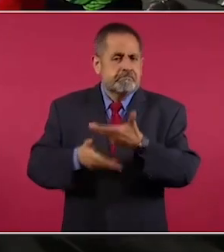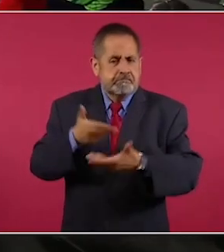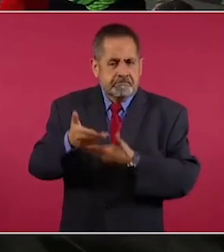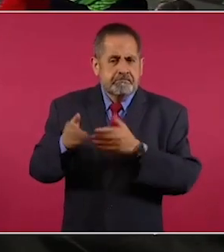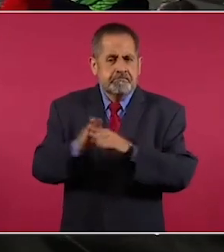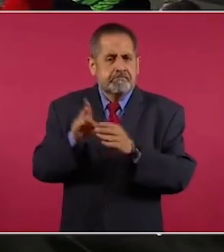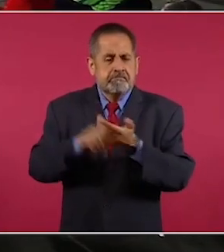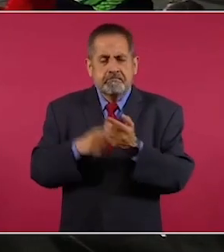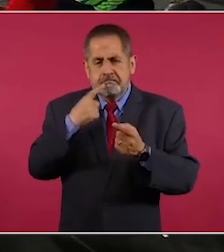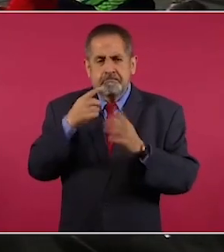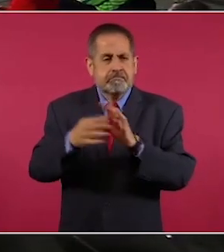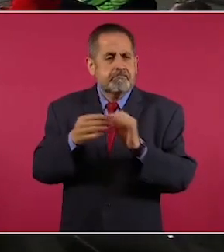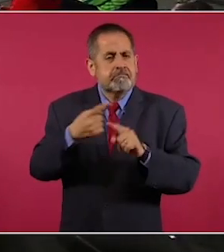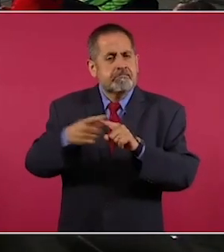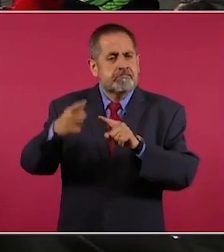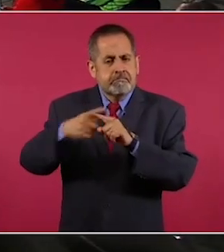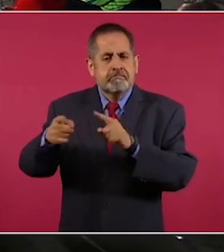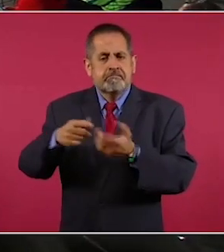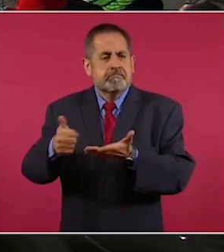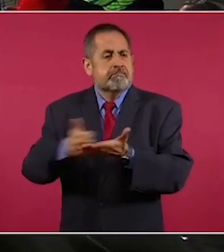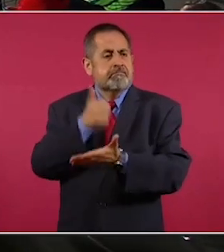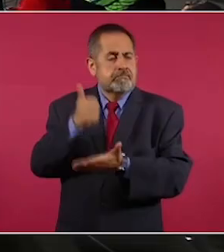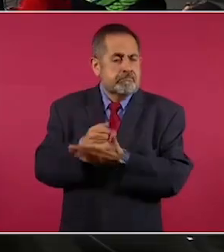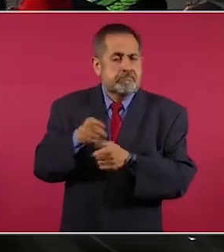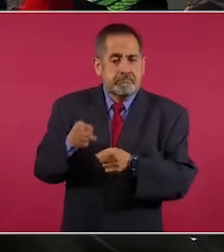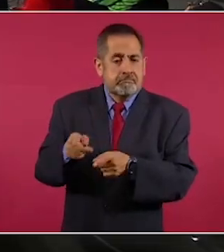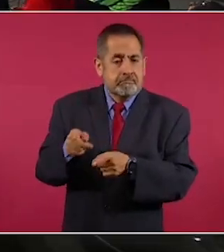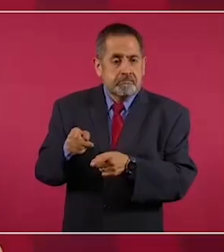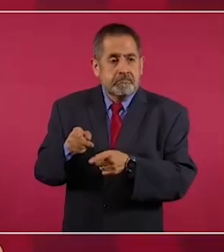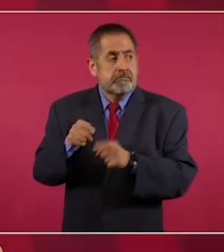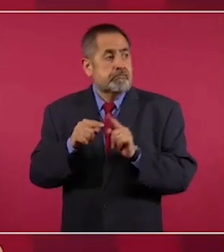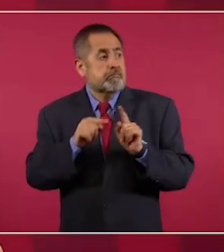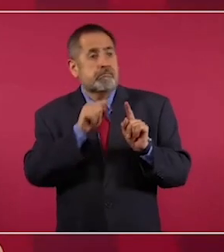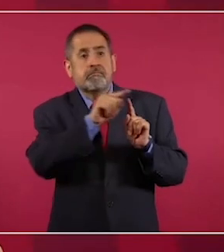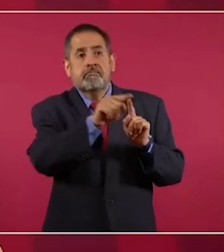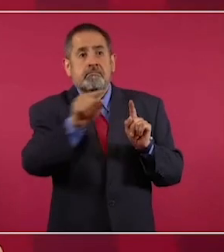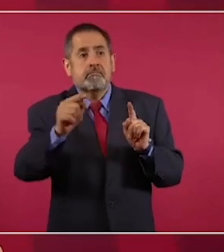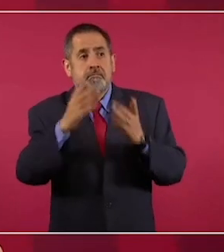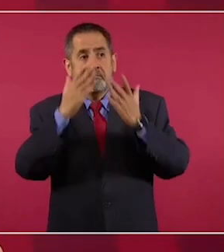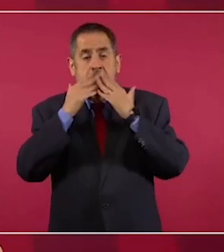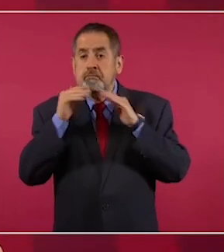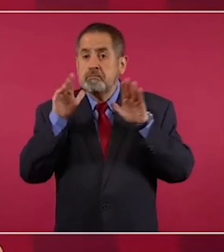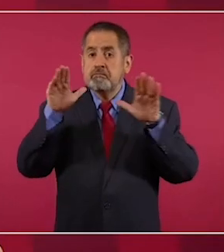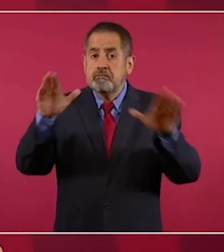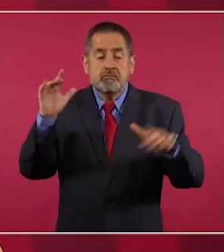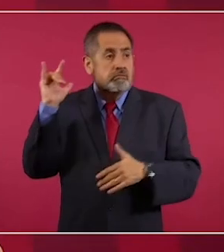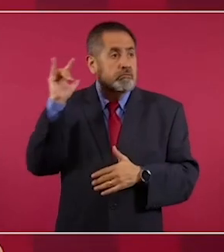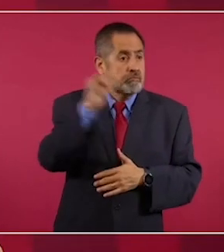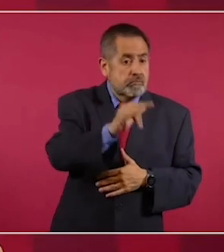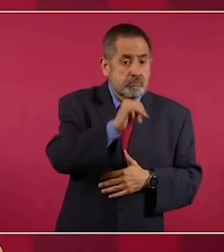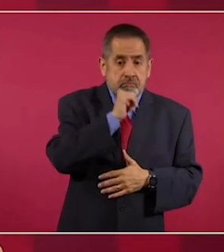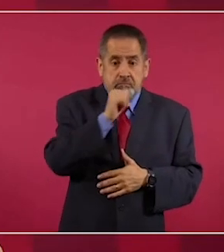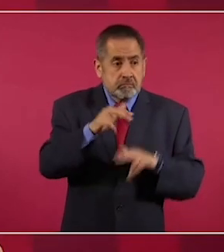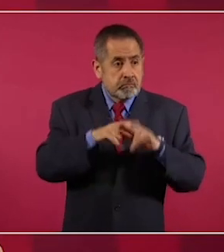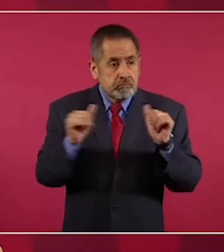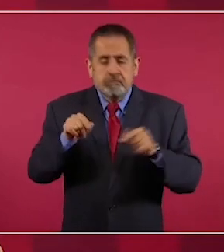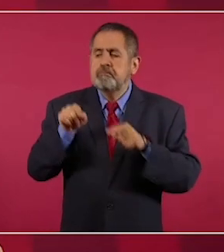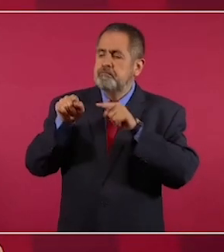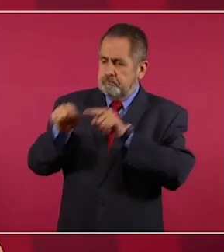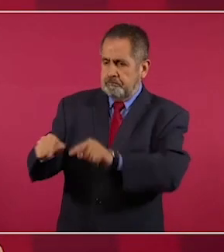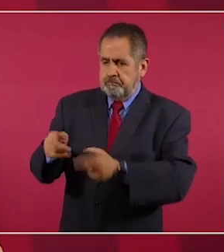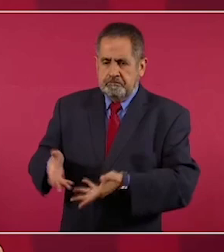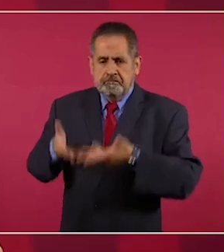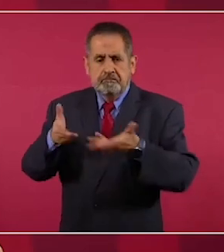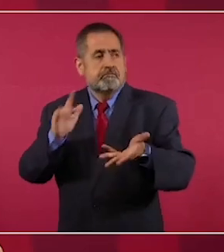a ciudades en donde no llega ninguna línea aérea,